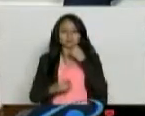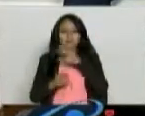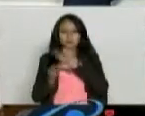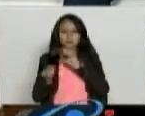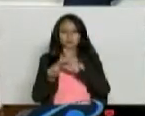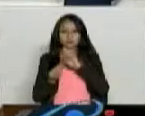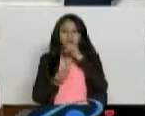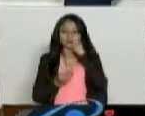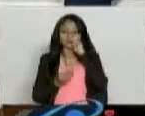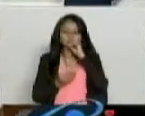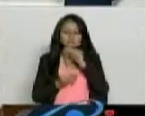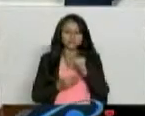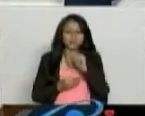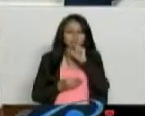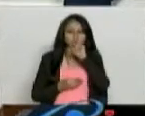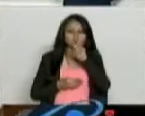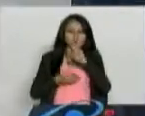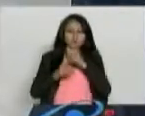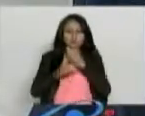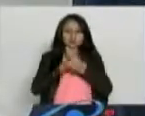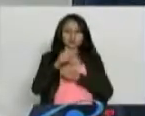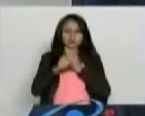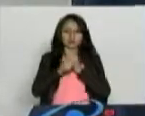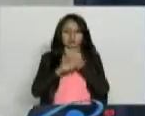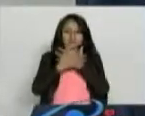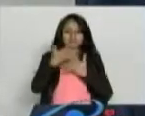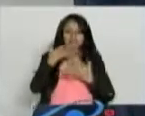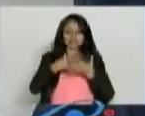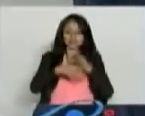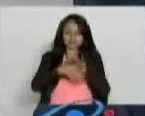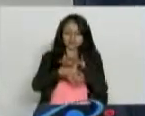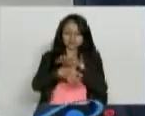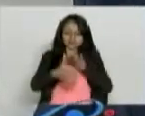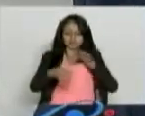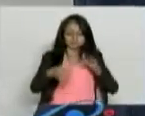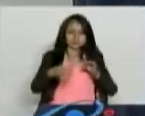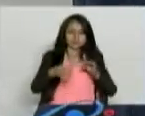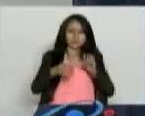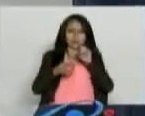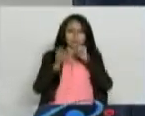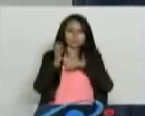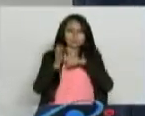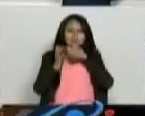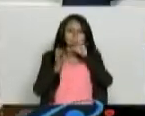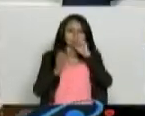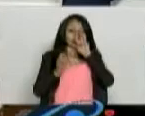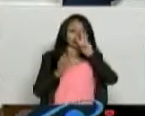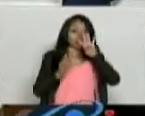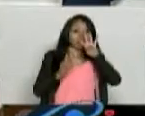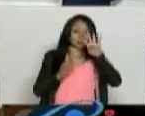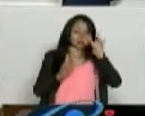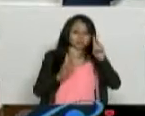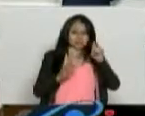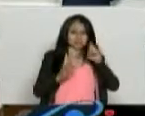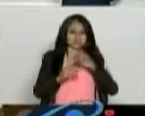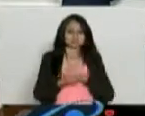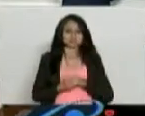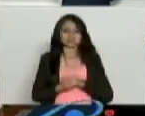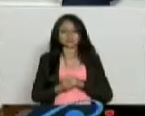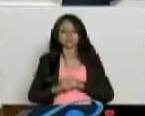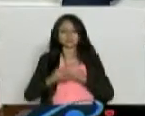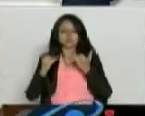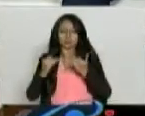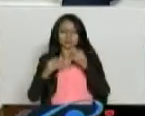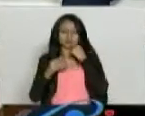con las plaquetas muy altas en 1046. ¿Qué puedo hacerle? Bueno, las plaquetas, a ver, la gente habla mucho del